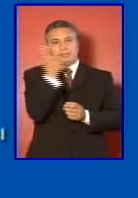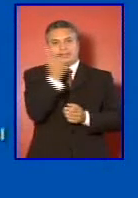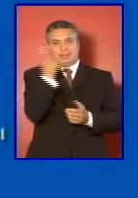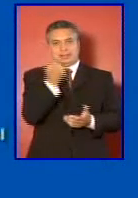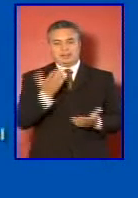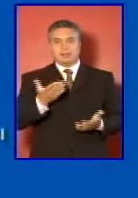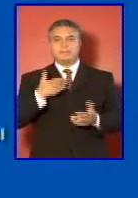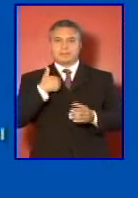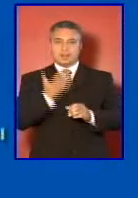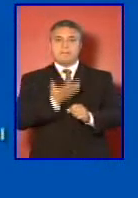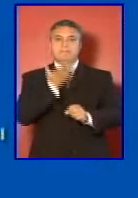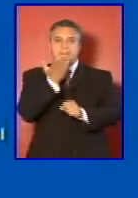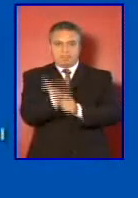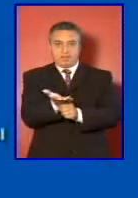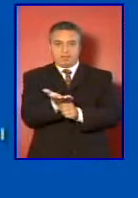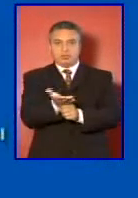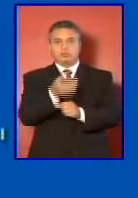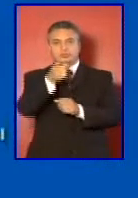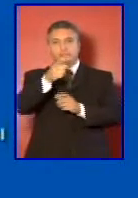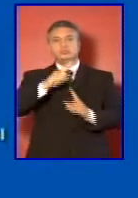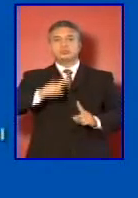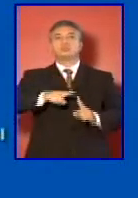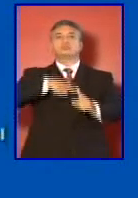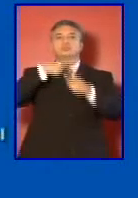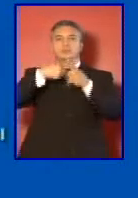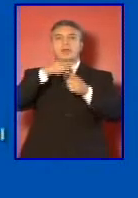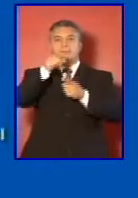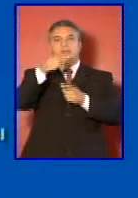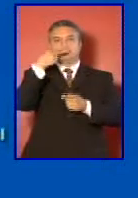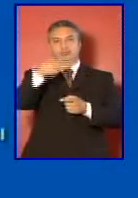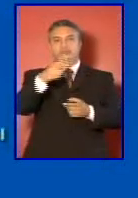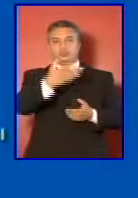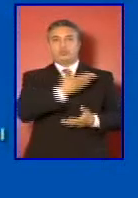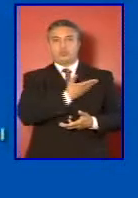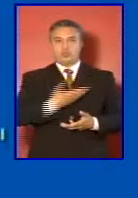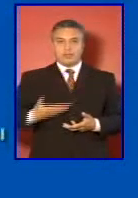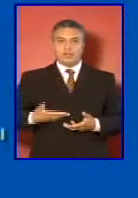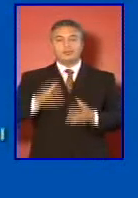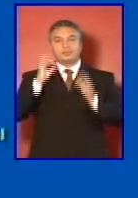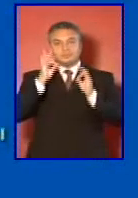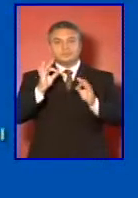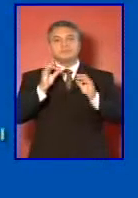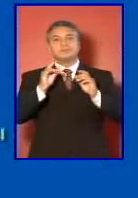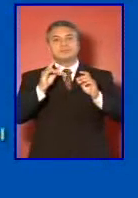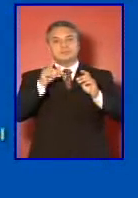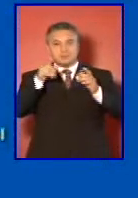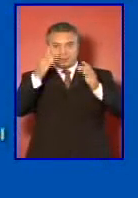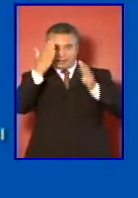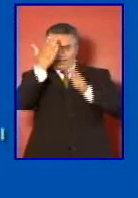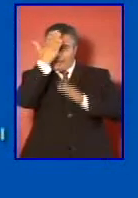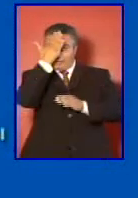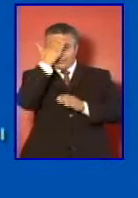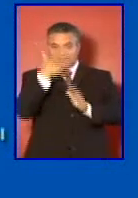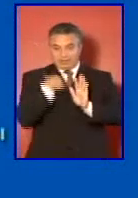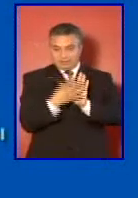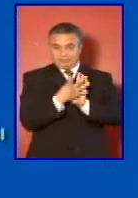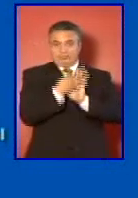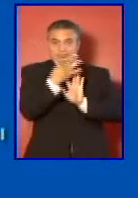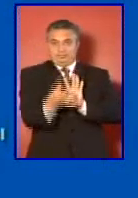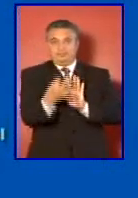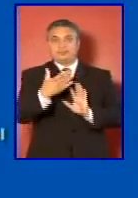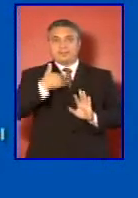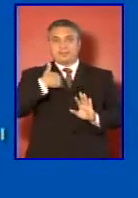me pidió sumarme a su gobierno para encabezar esta cartera para